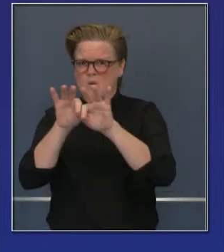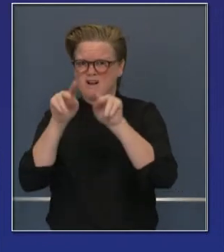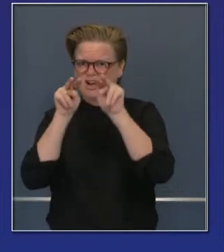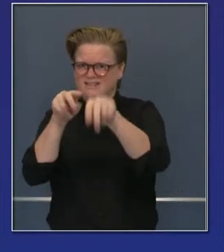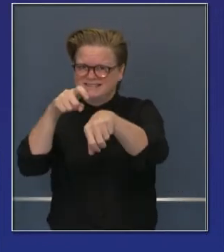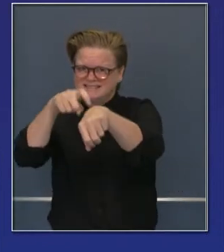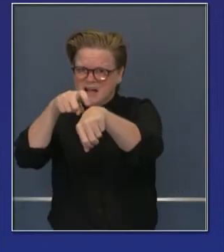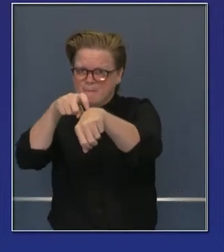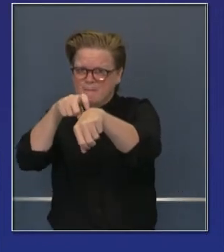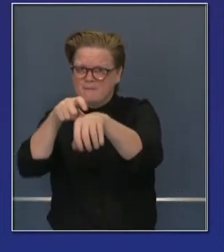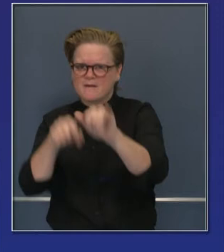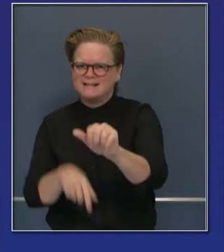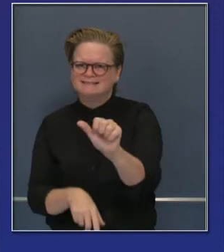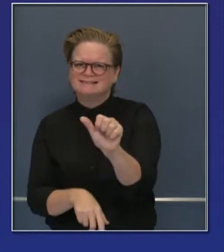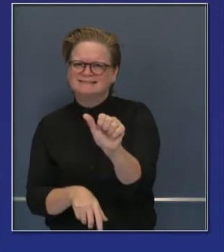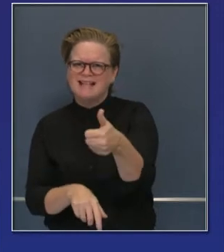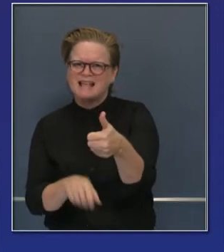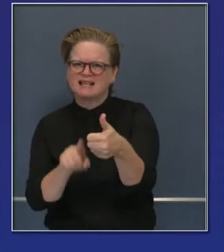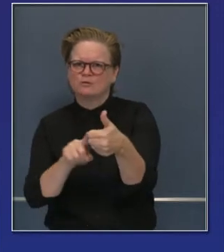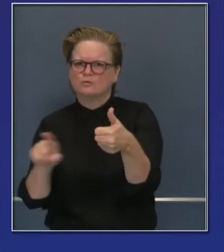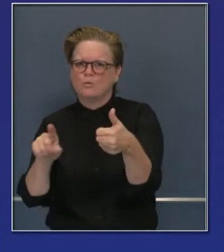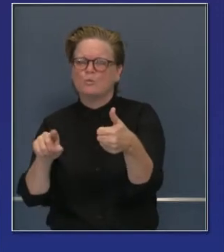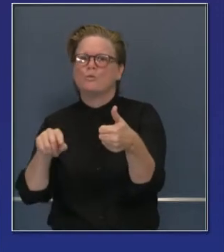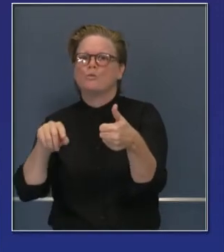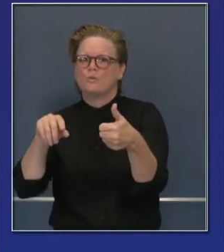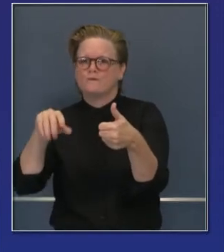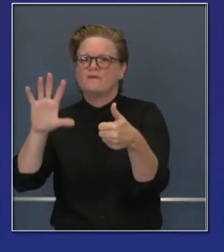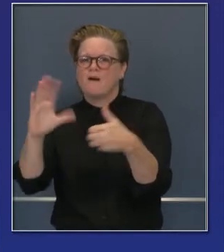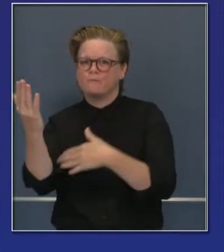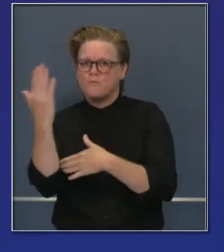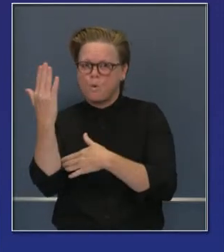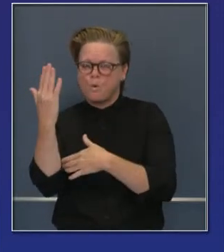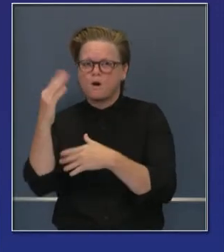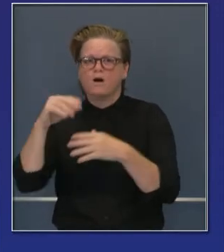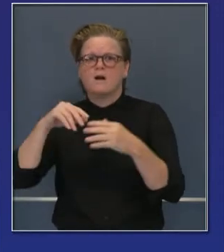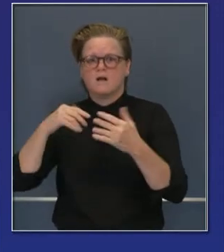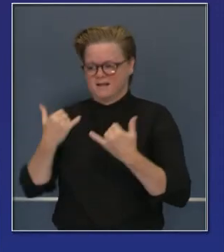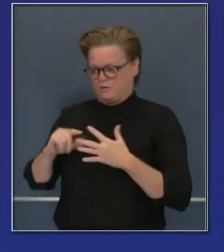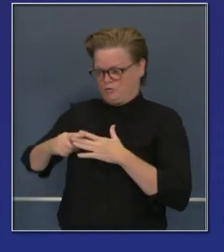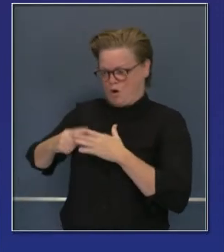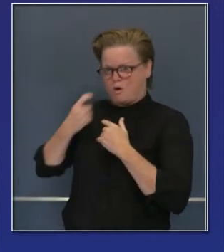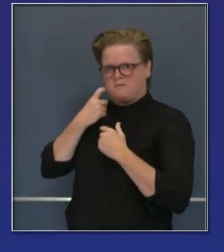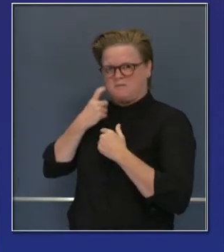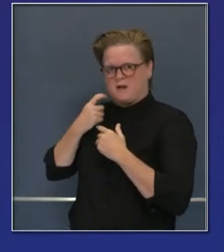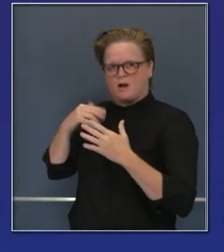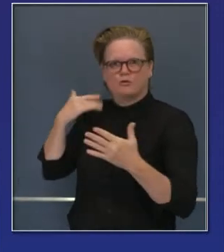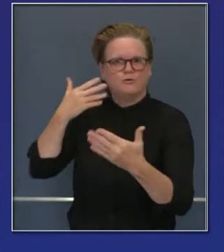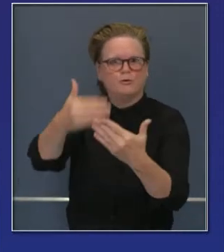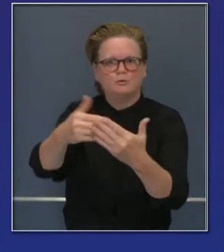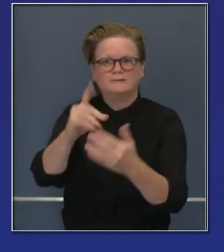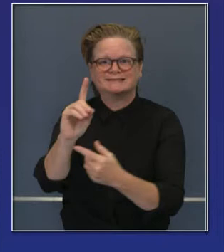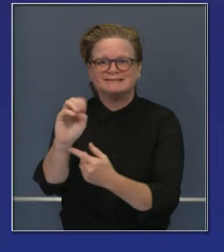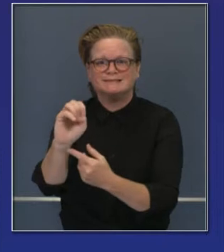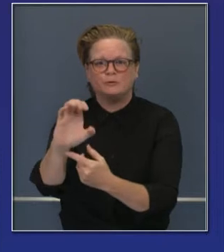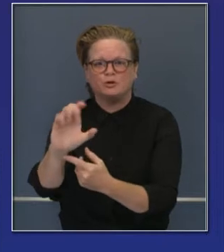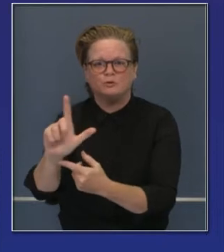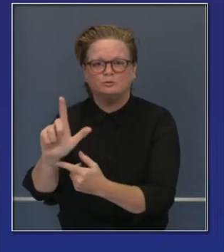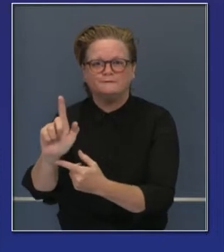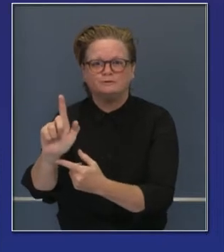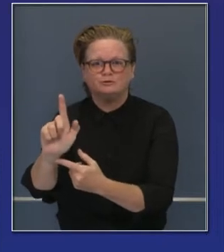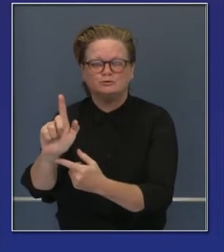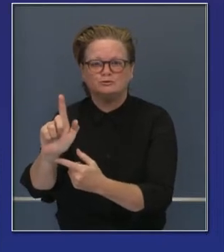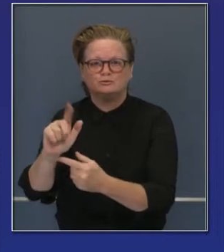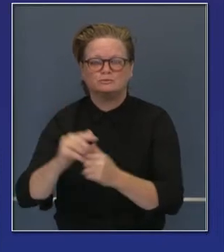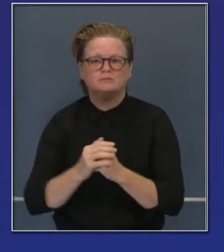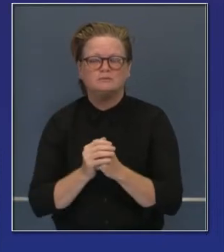Esperamos que sea el único tiempo necesario para hacer esto, pero estaremos abiertos mentalmente a la dinámica cambiante